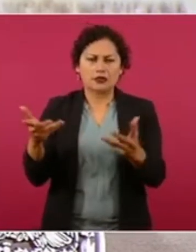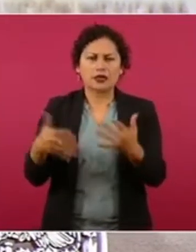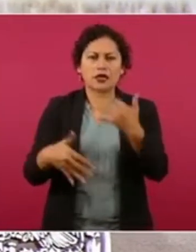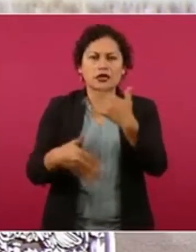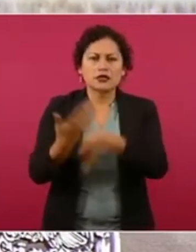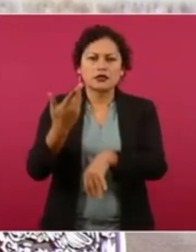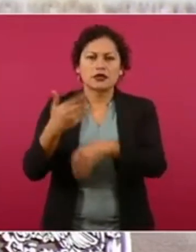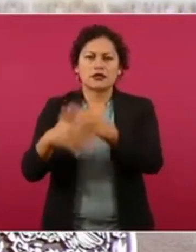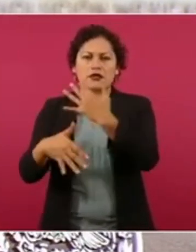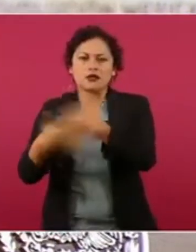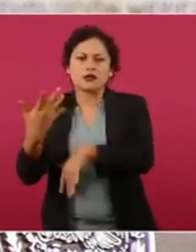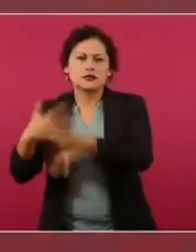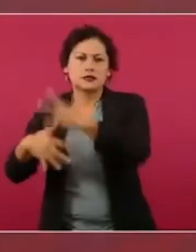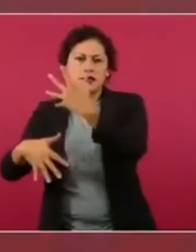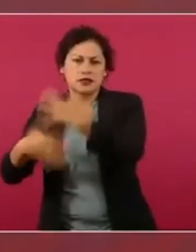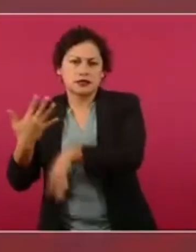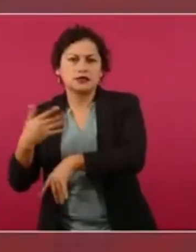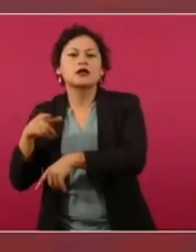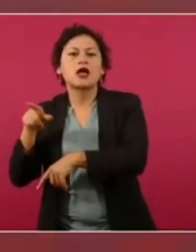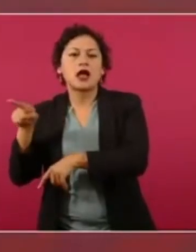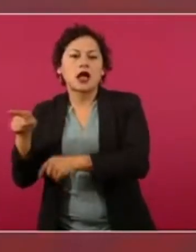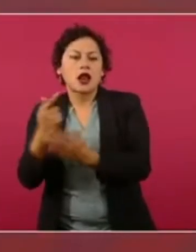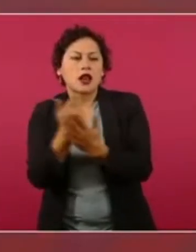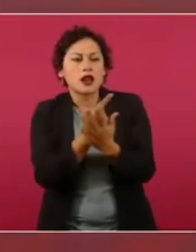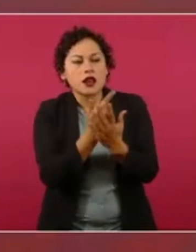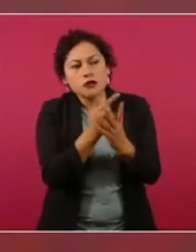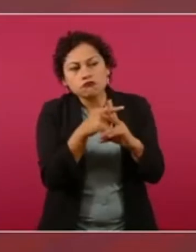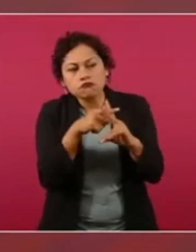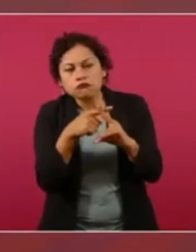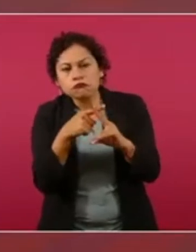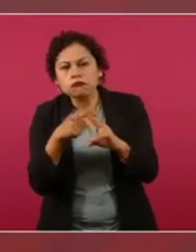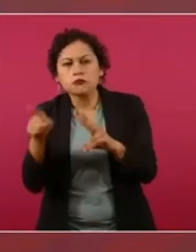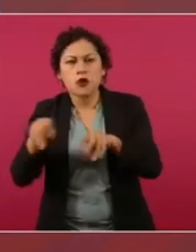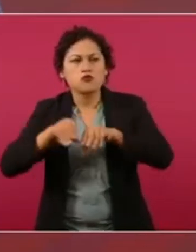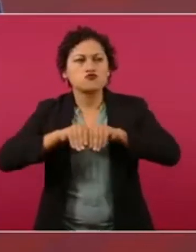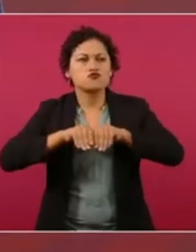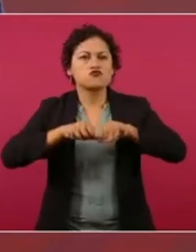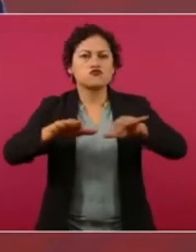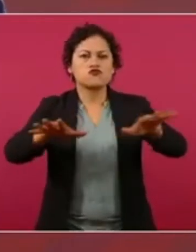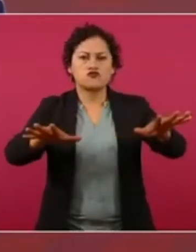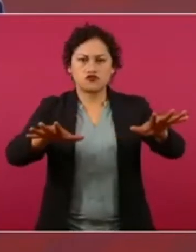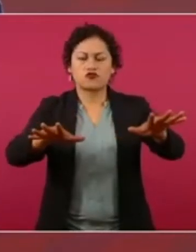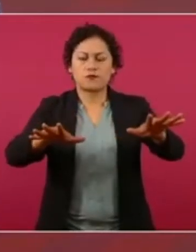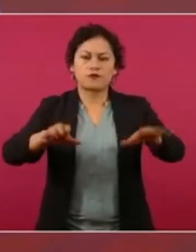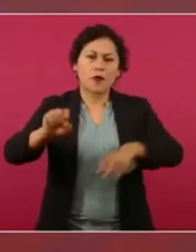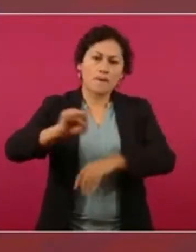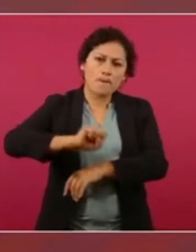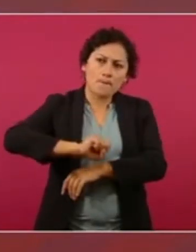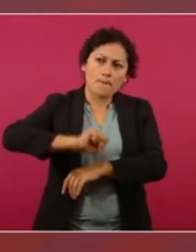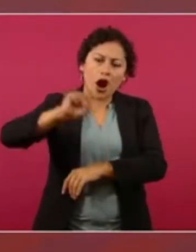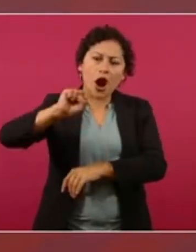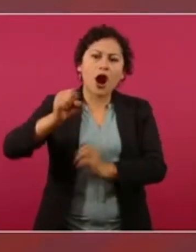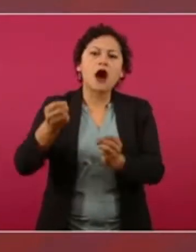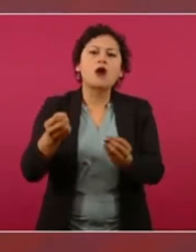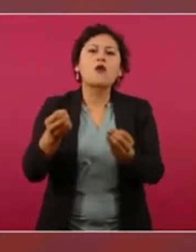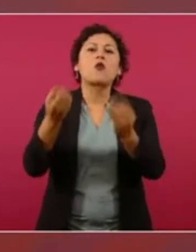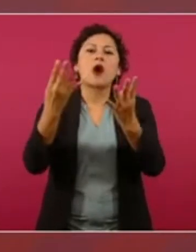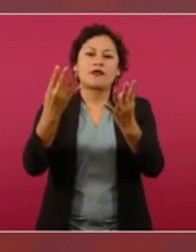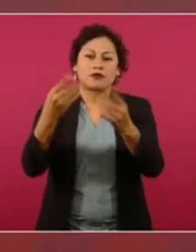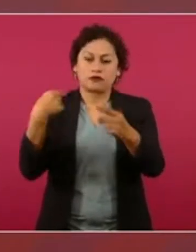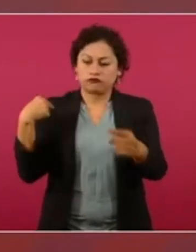mañana se dio a conocer el dato de inflación de la primera